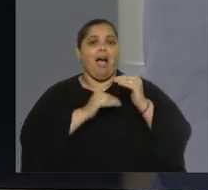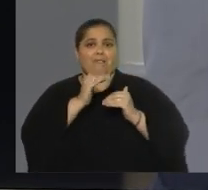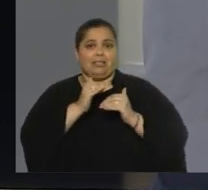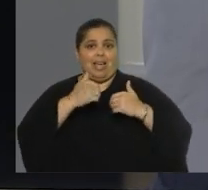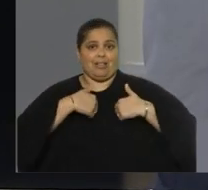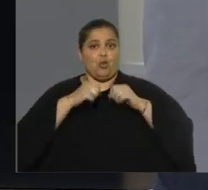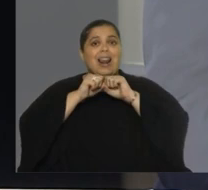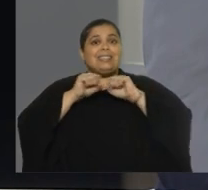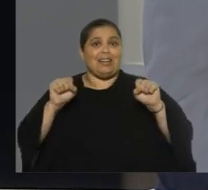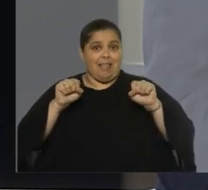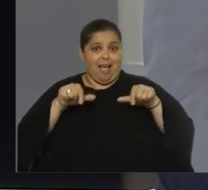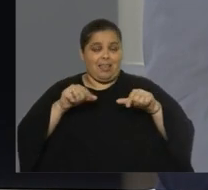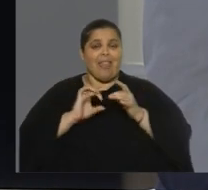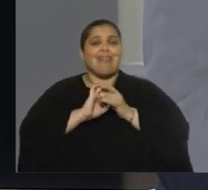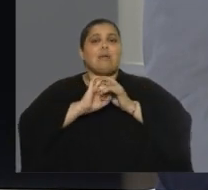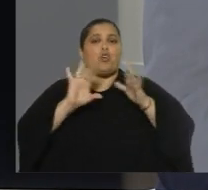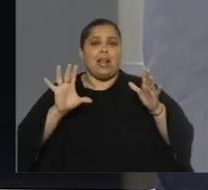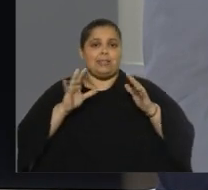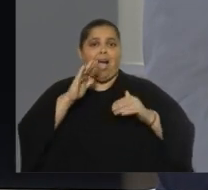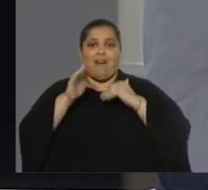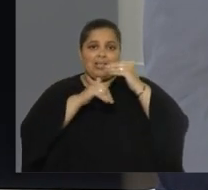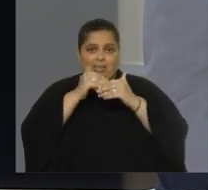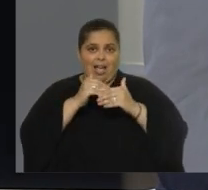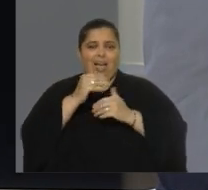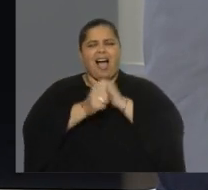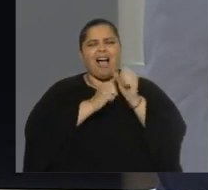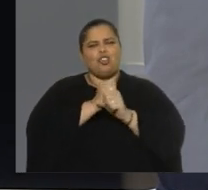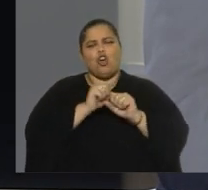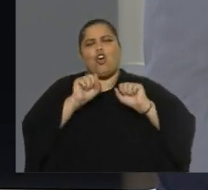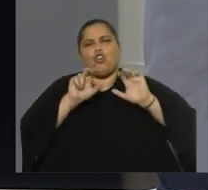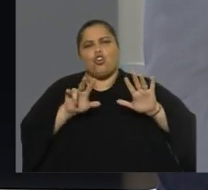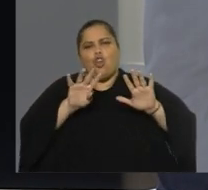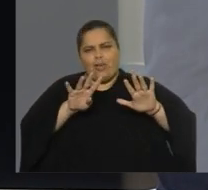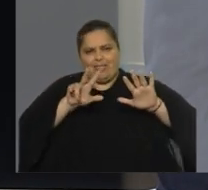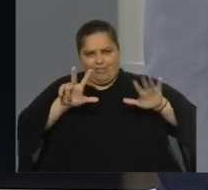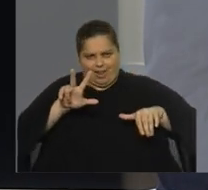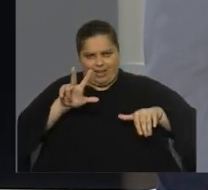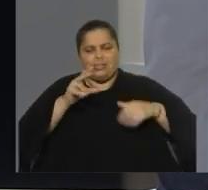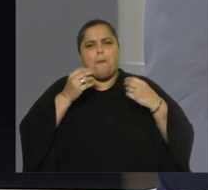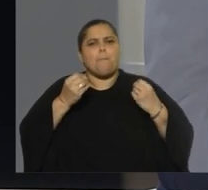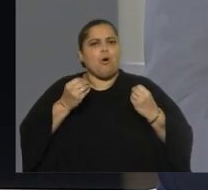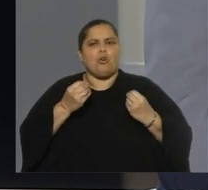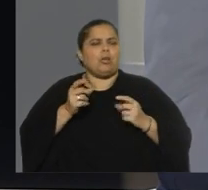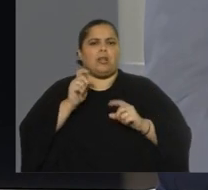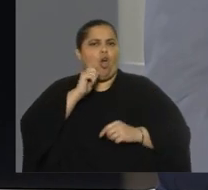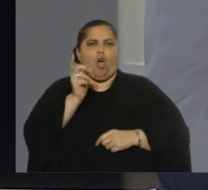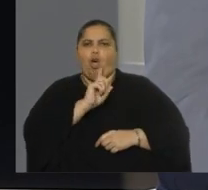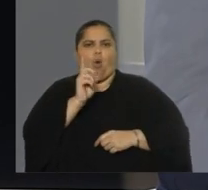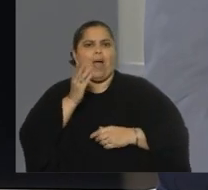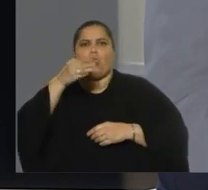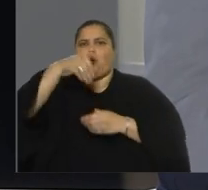yo era la secretaria, a comienzos del 93, por discrepancias, por el ingreso del MLN